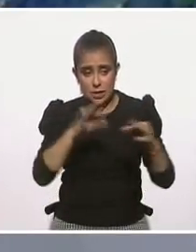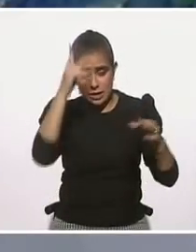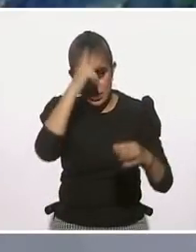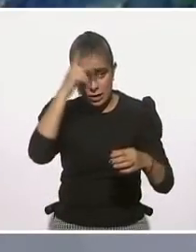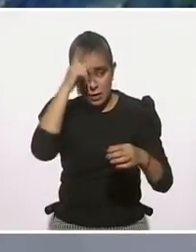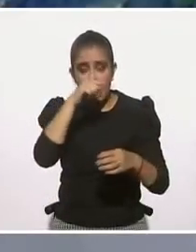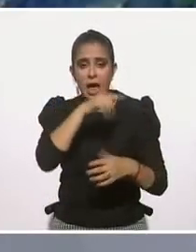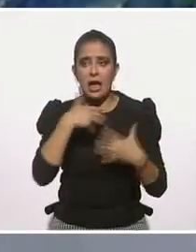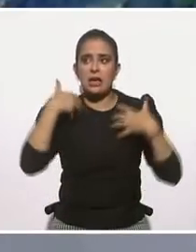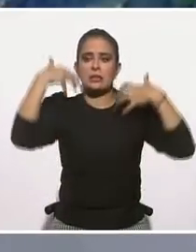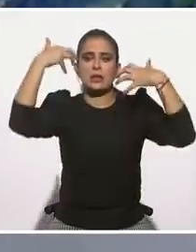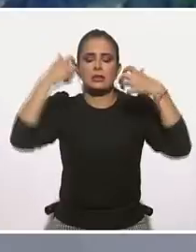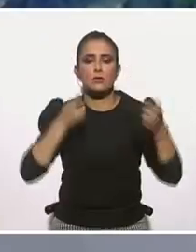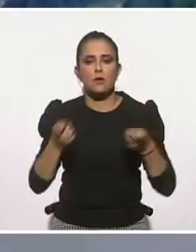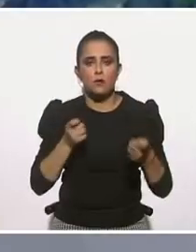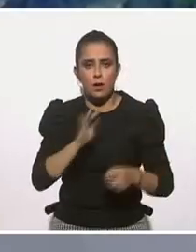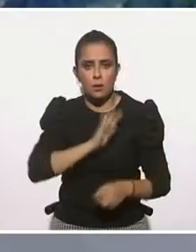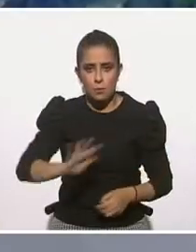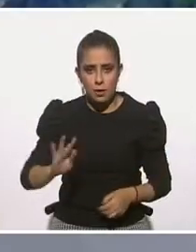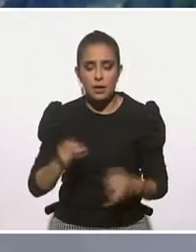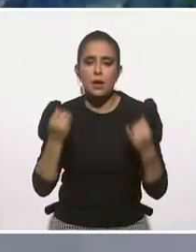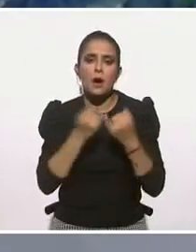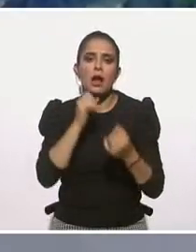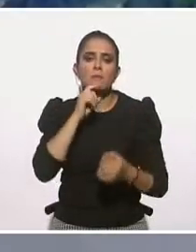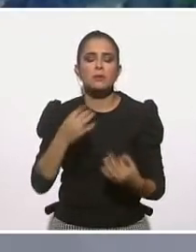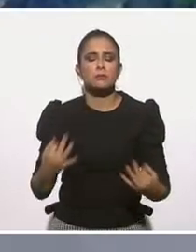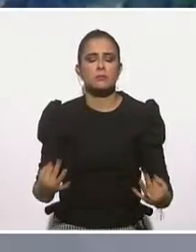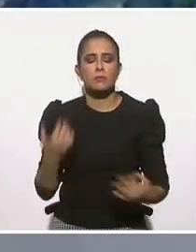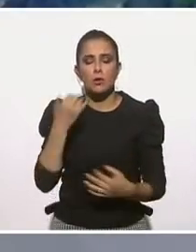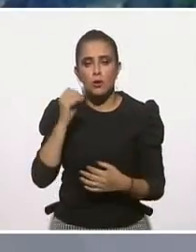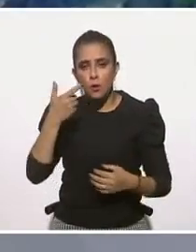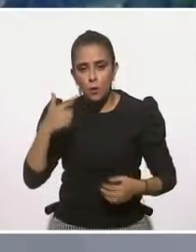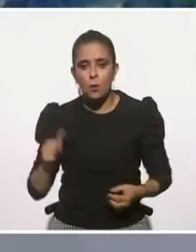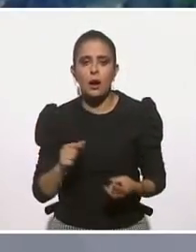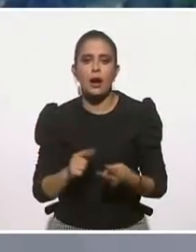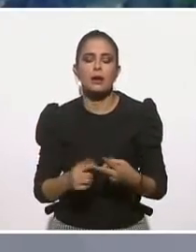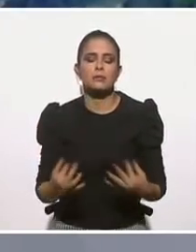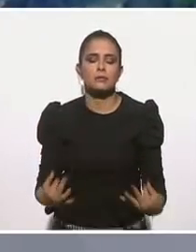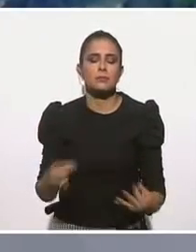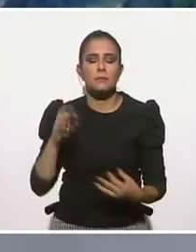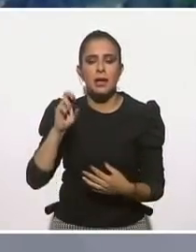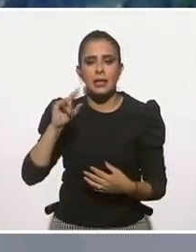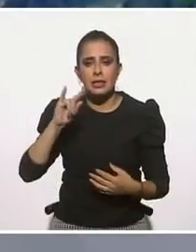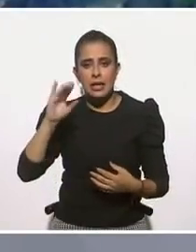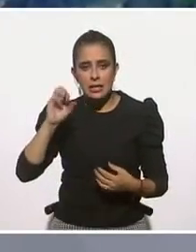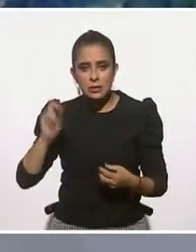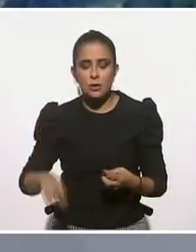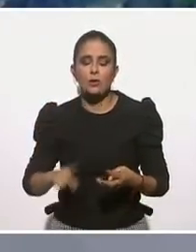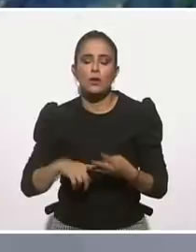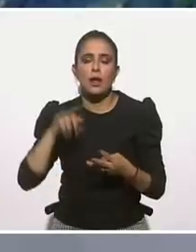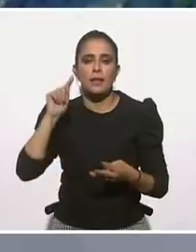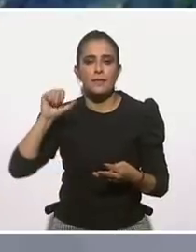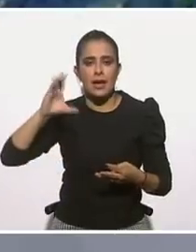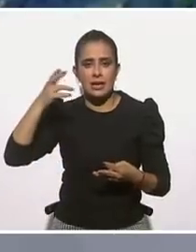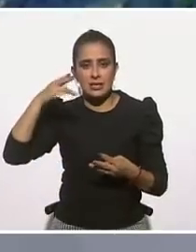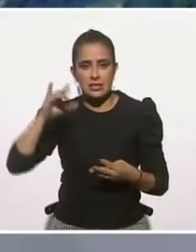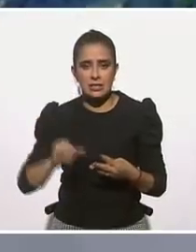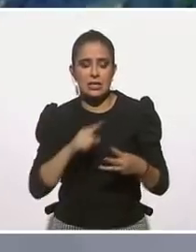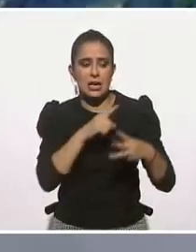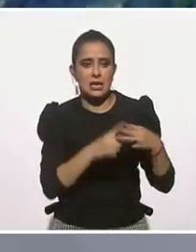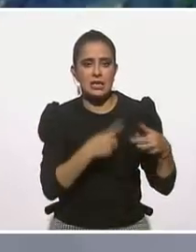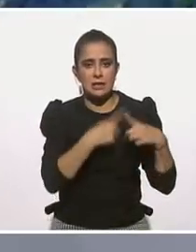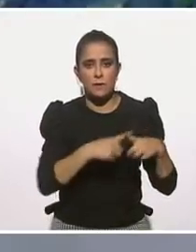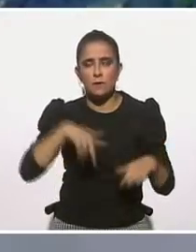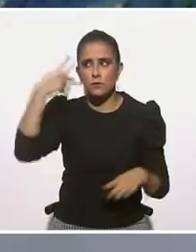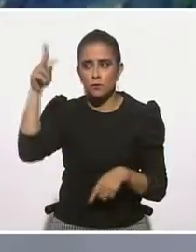y hay también disciplinas como el yoga, como la meditación, el tai chi, sea, todas estas disciplinas orientales